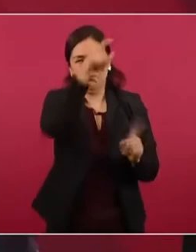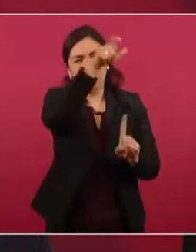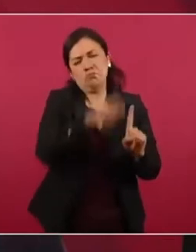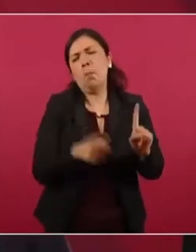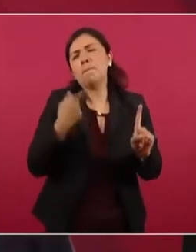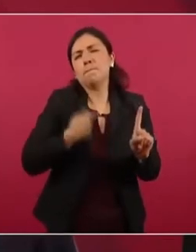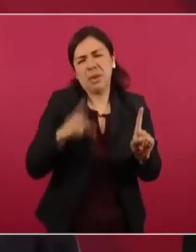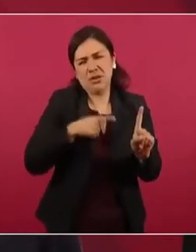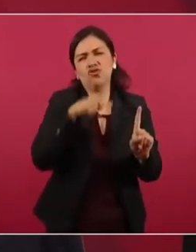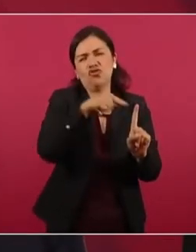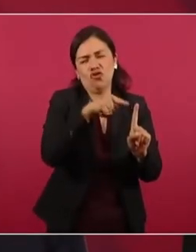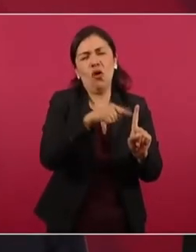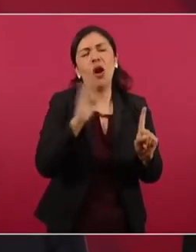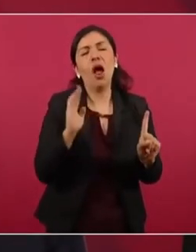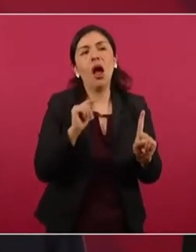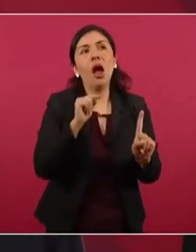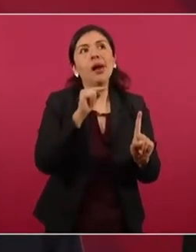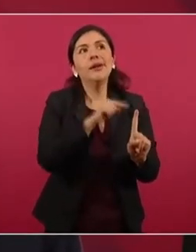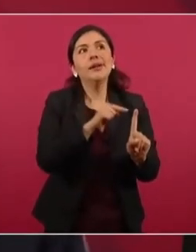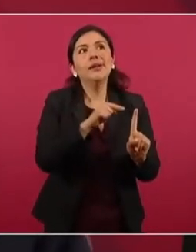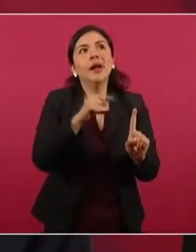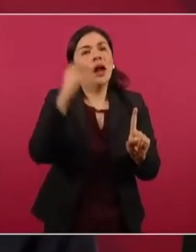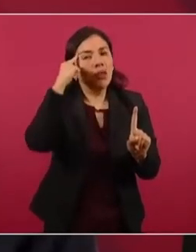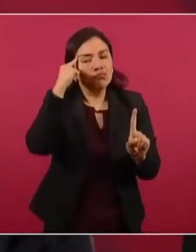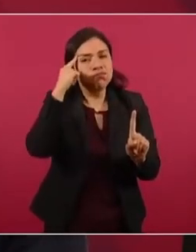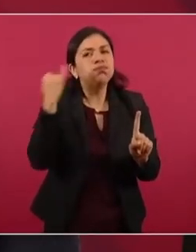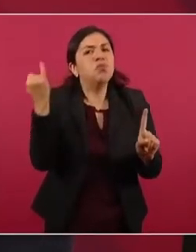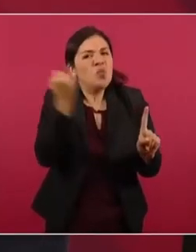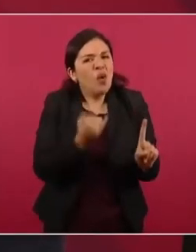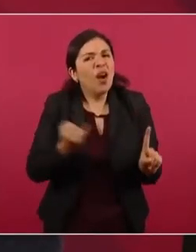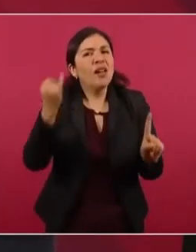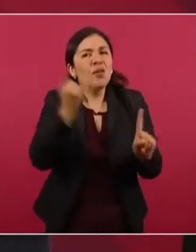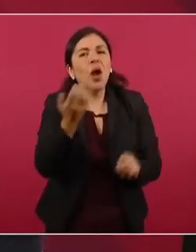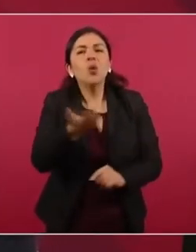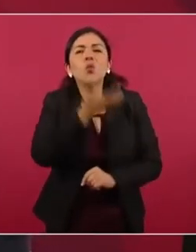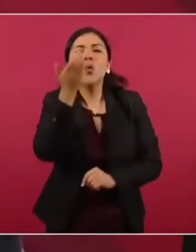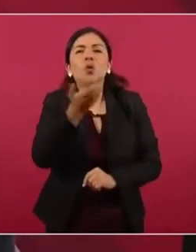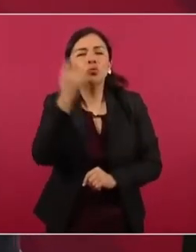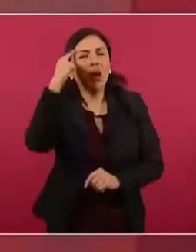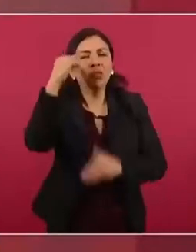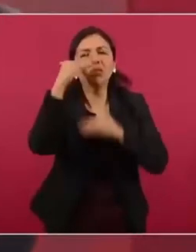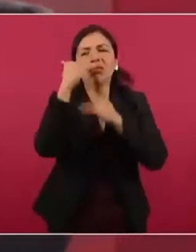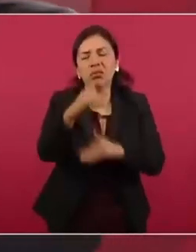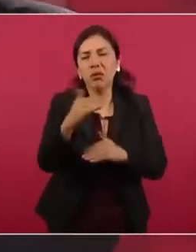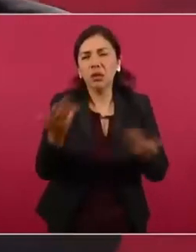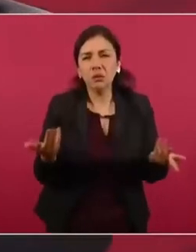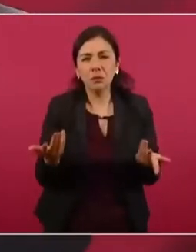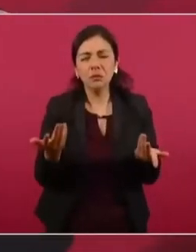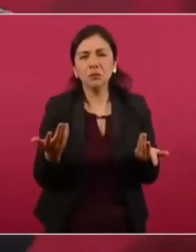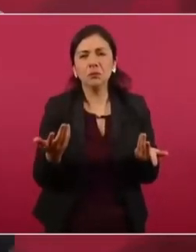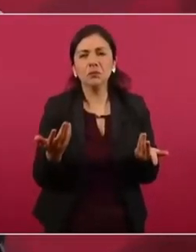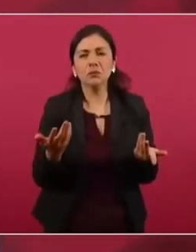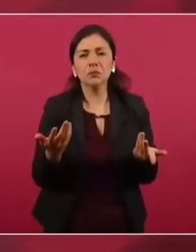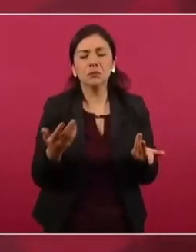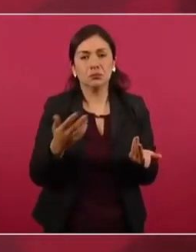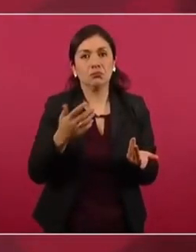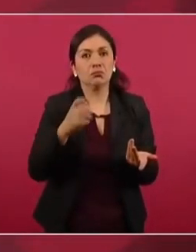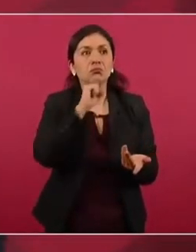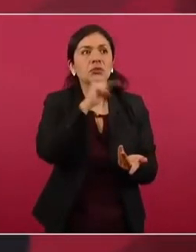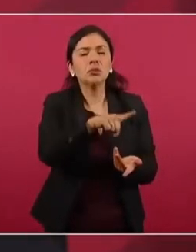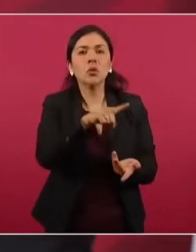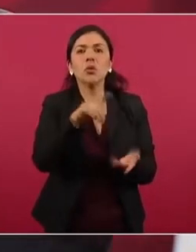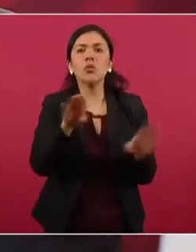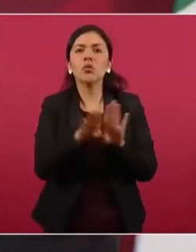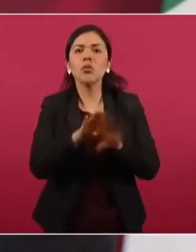que vale lo mismo